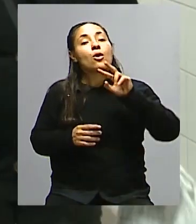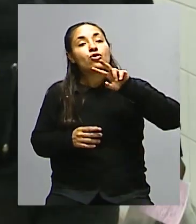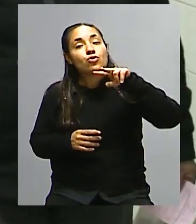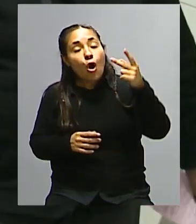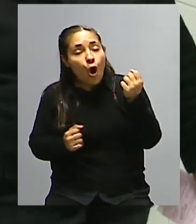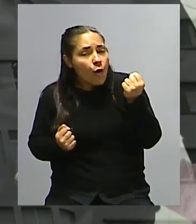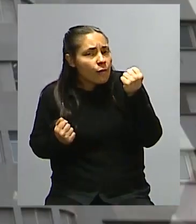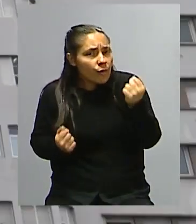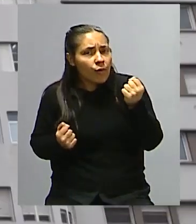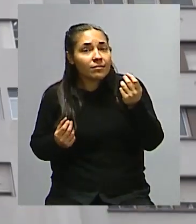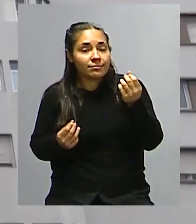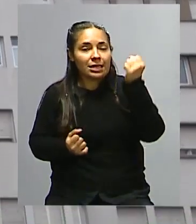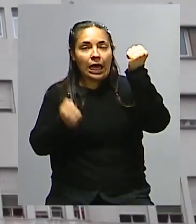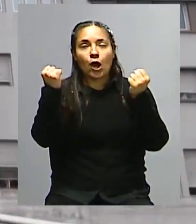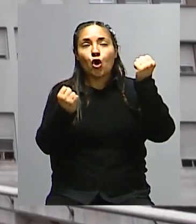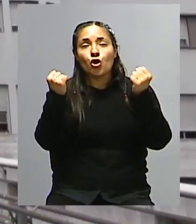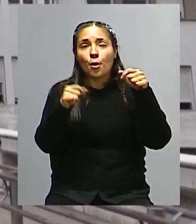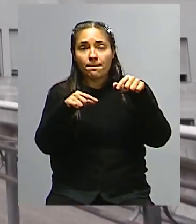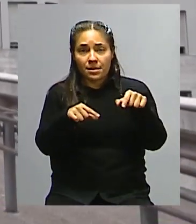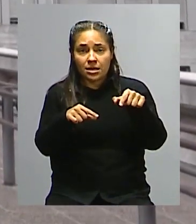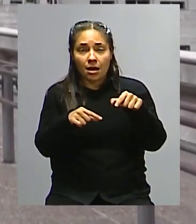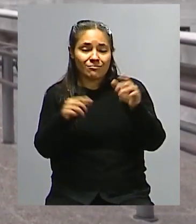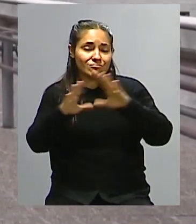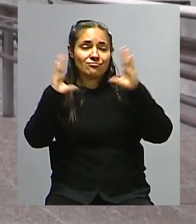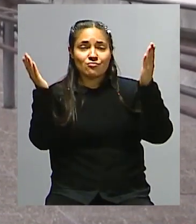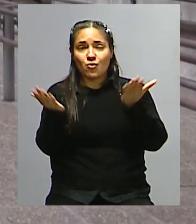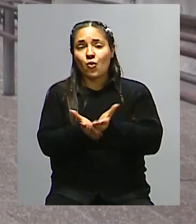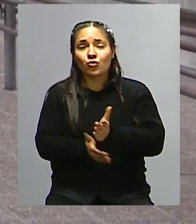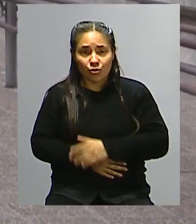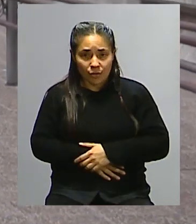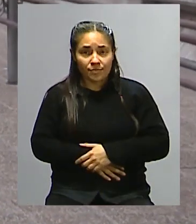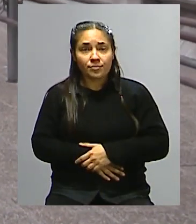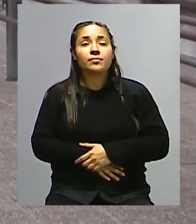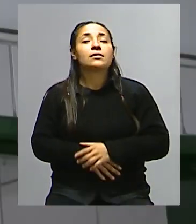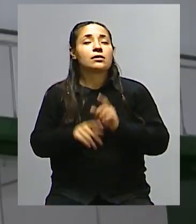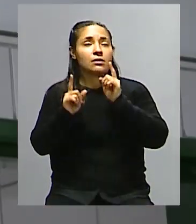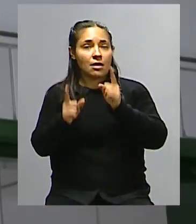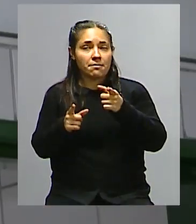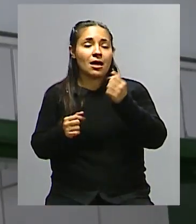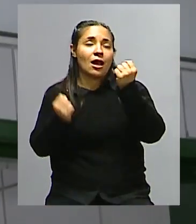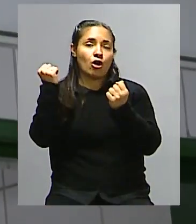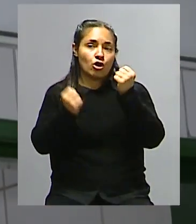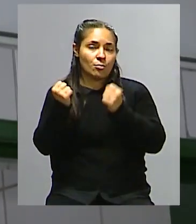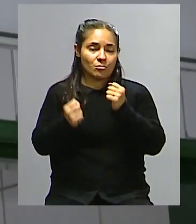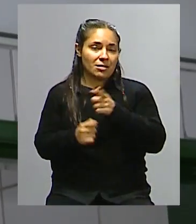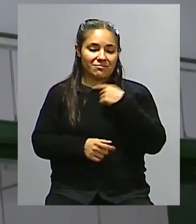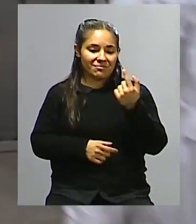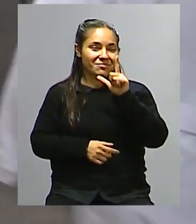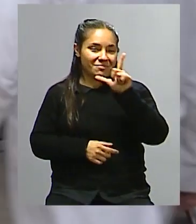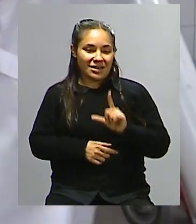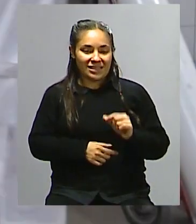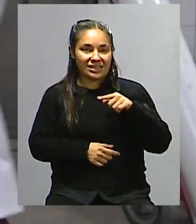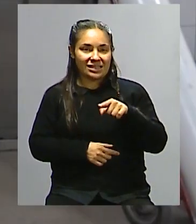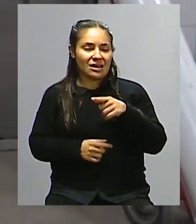impronta de la economía, tanto en el mundo se ha producido, pero también en una economía como la nuestra que se ha visto